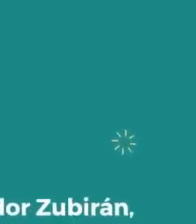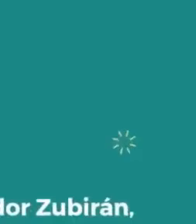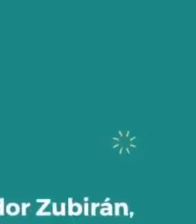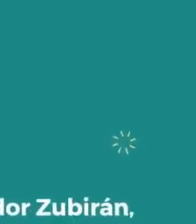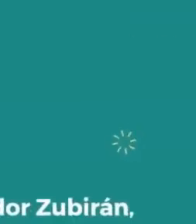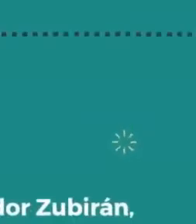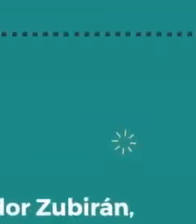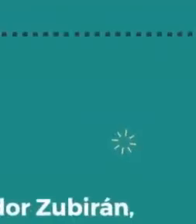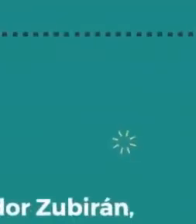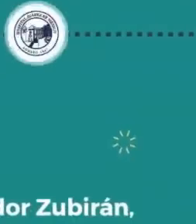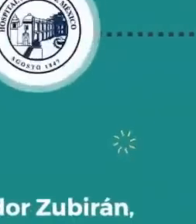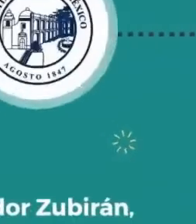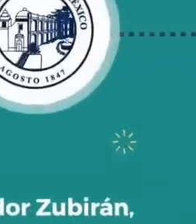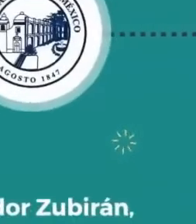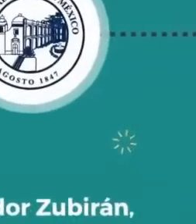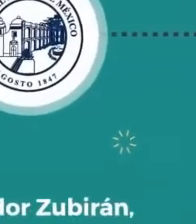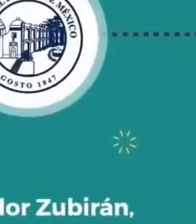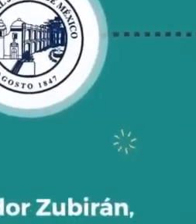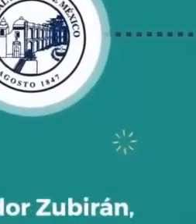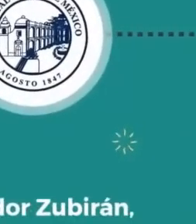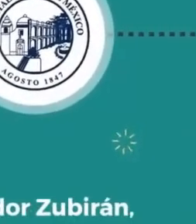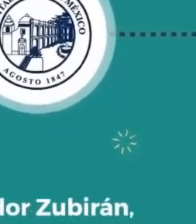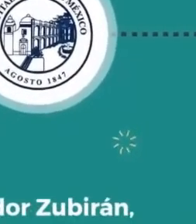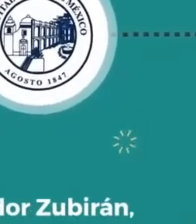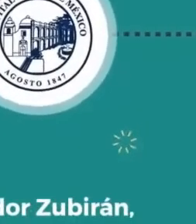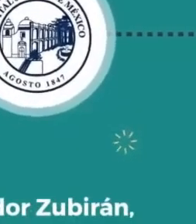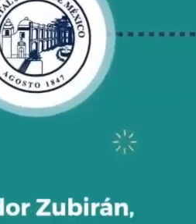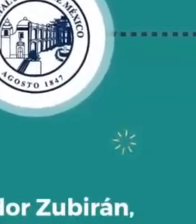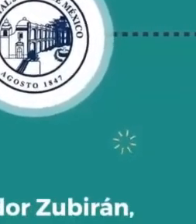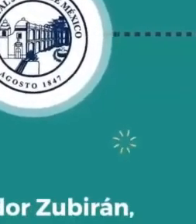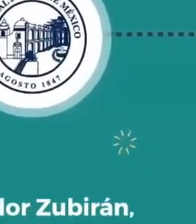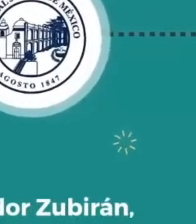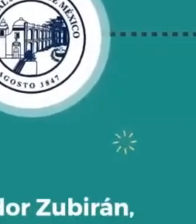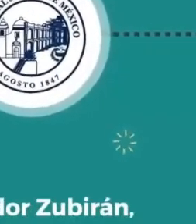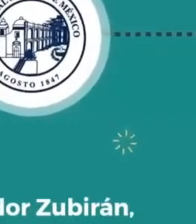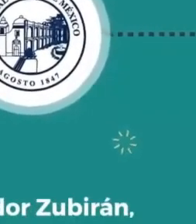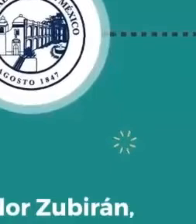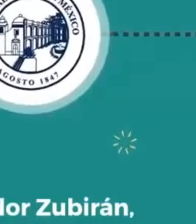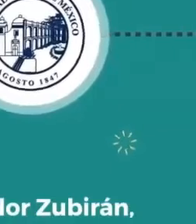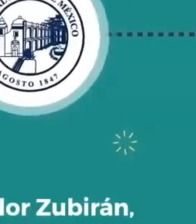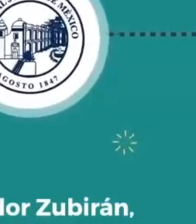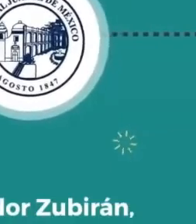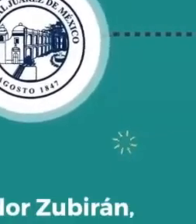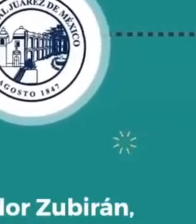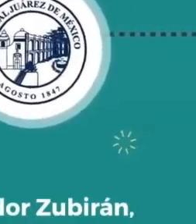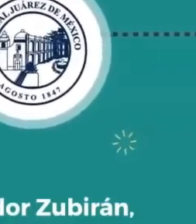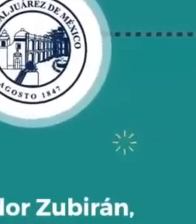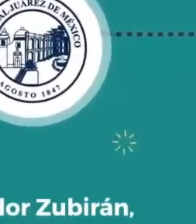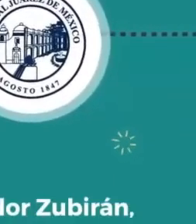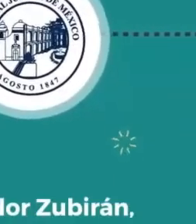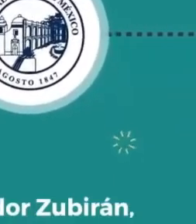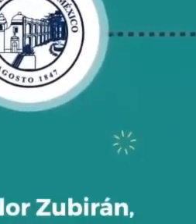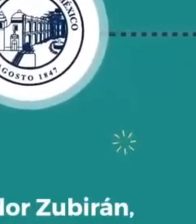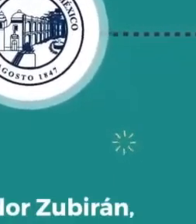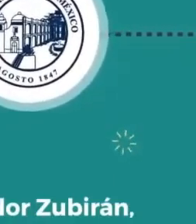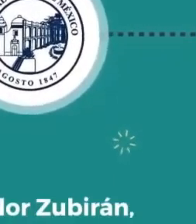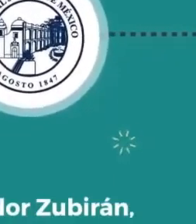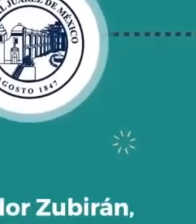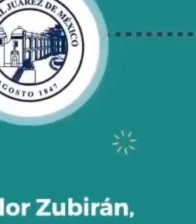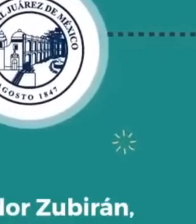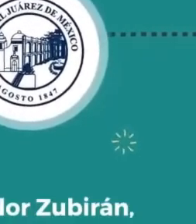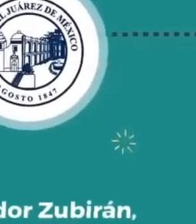Instituto Nacional de Ciencias Médicas y Nutrición Salvador Subirán, el Instituto Nacional de Enfermedades